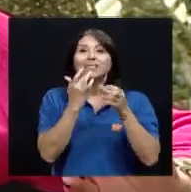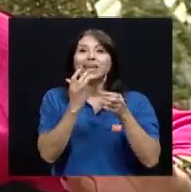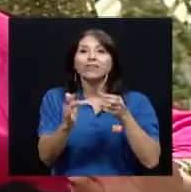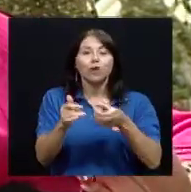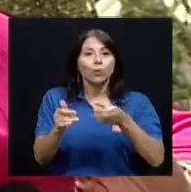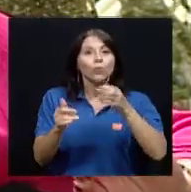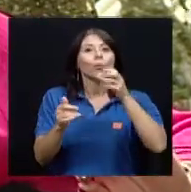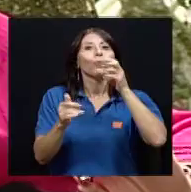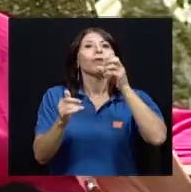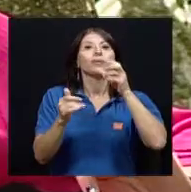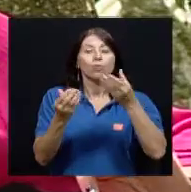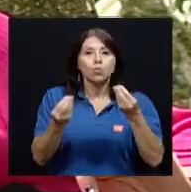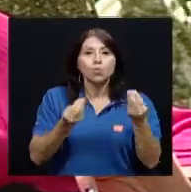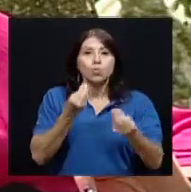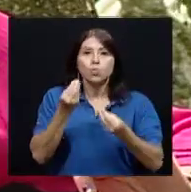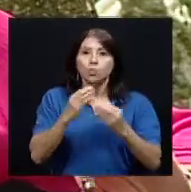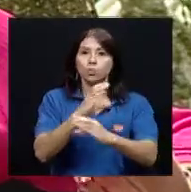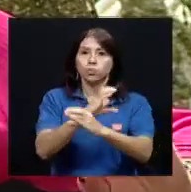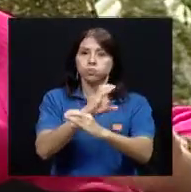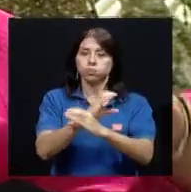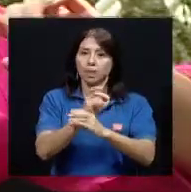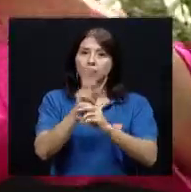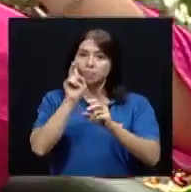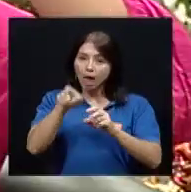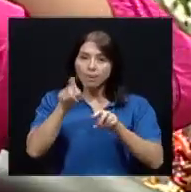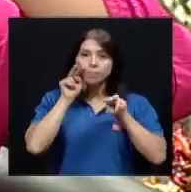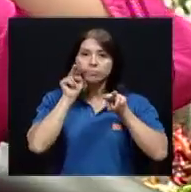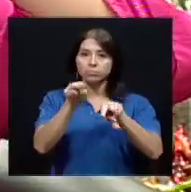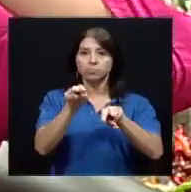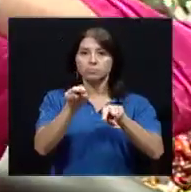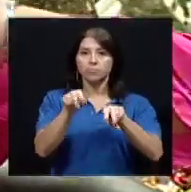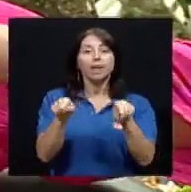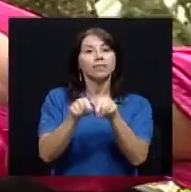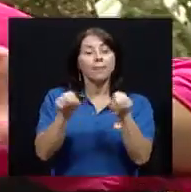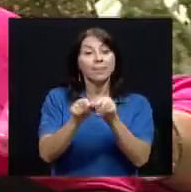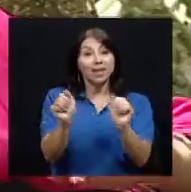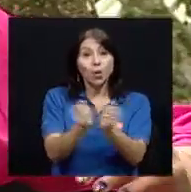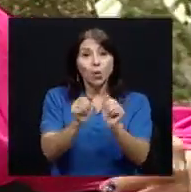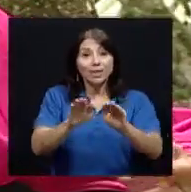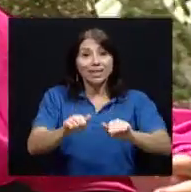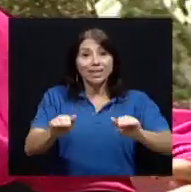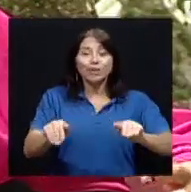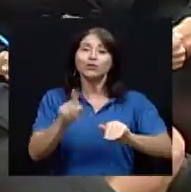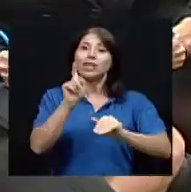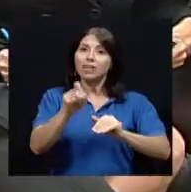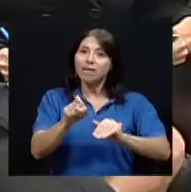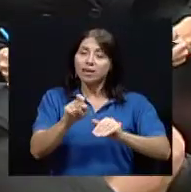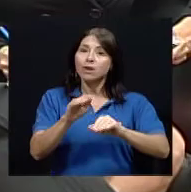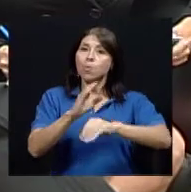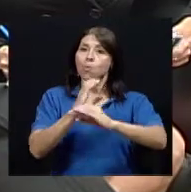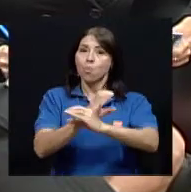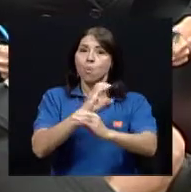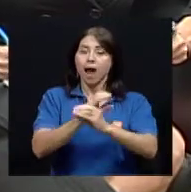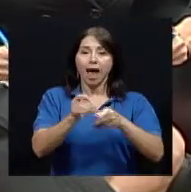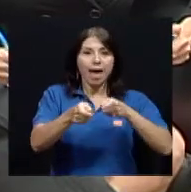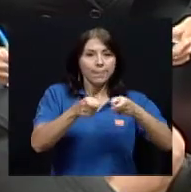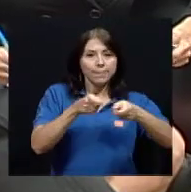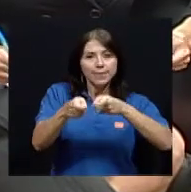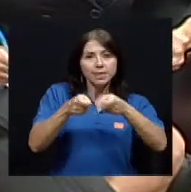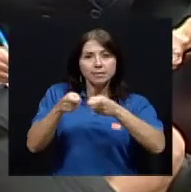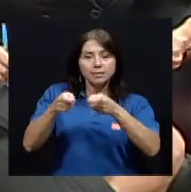que estar muy muy vigilantes la otra cosa importante con los niños es por ejemplo a la hora de administrar los medicamentos